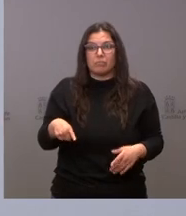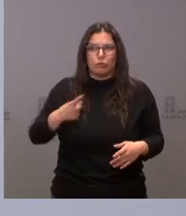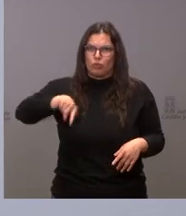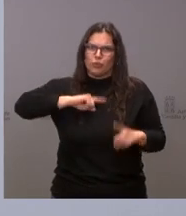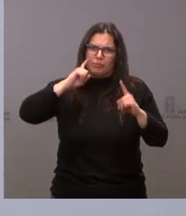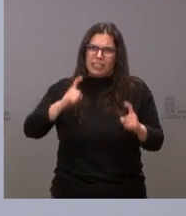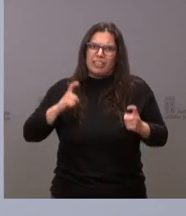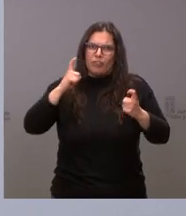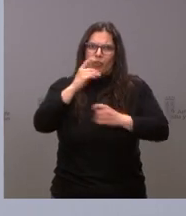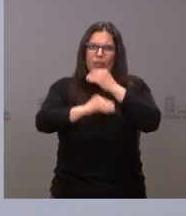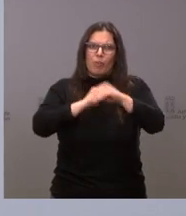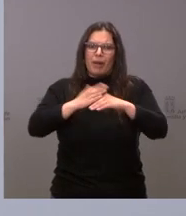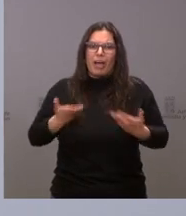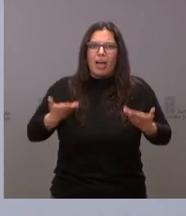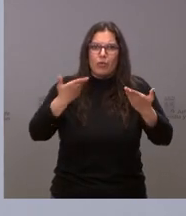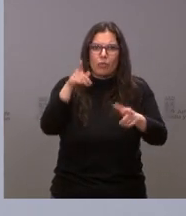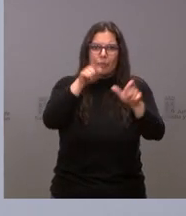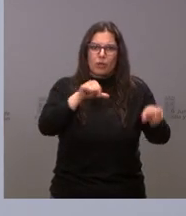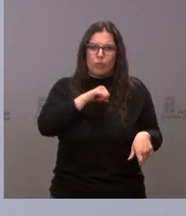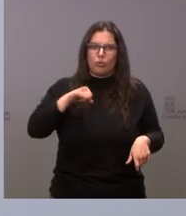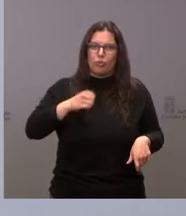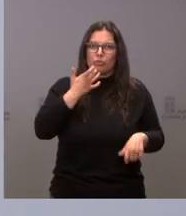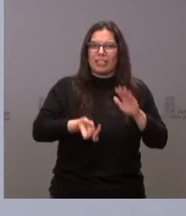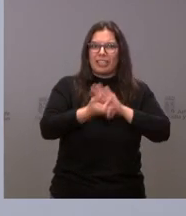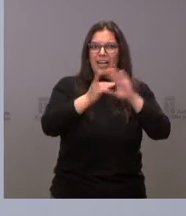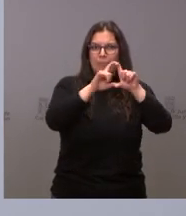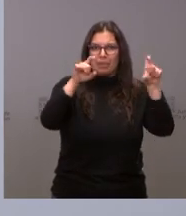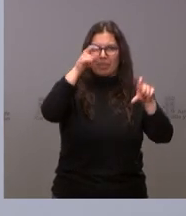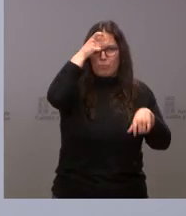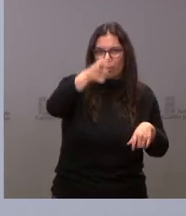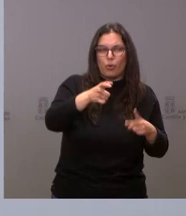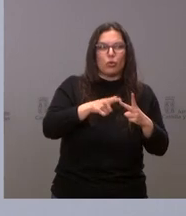esfuerzo en ayudas a los autónomos que se quieren instalar en el medio rural